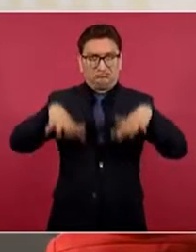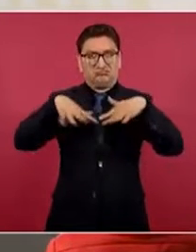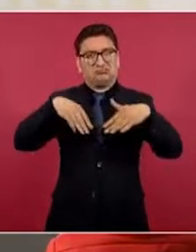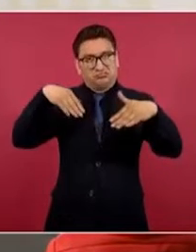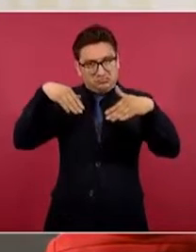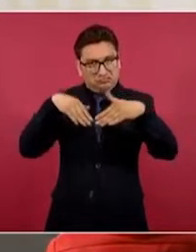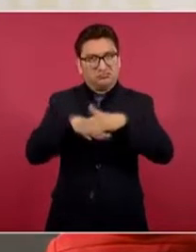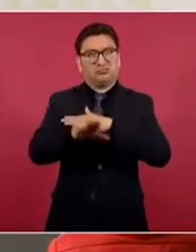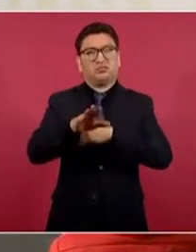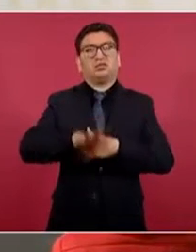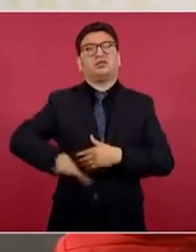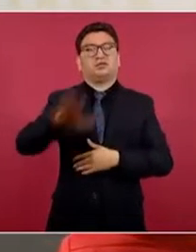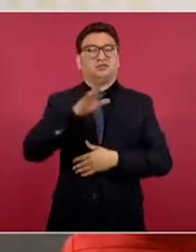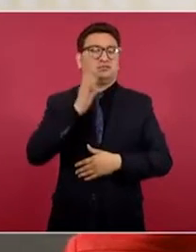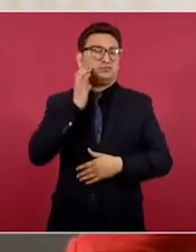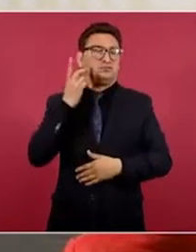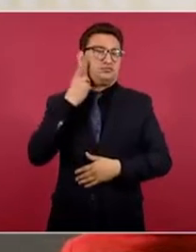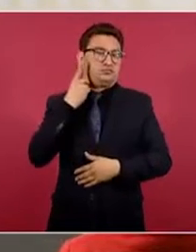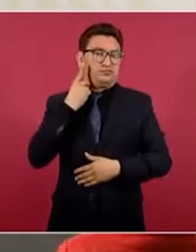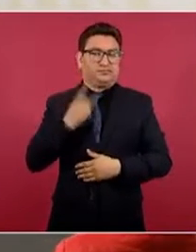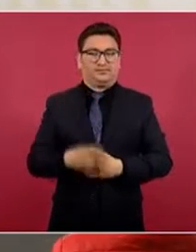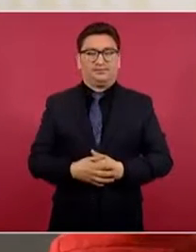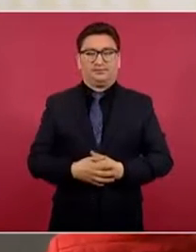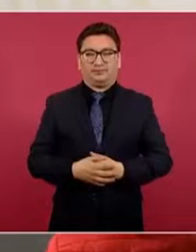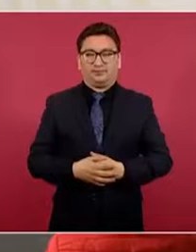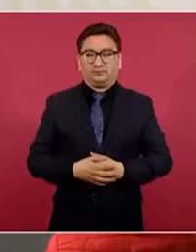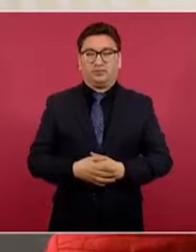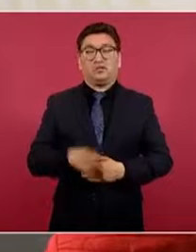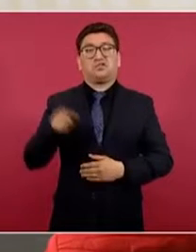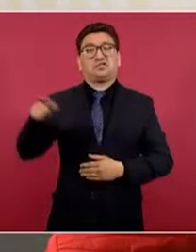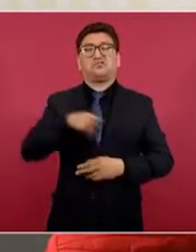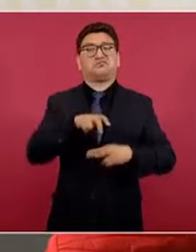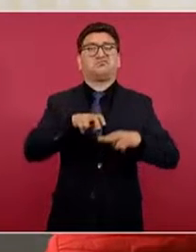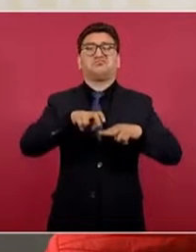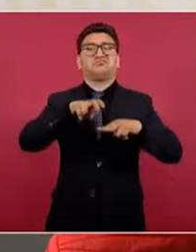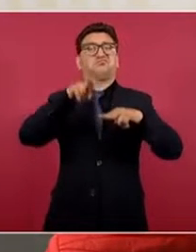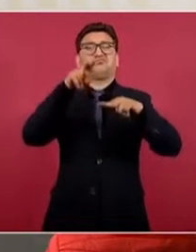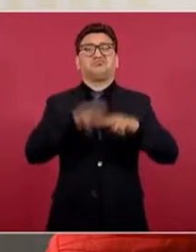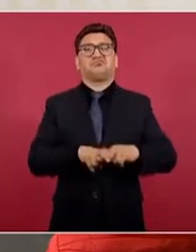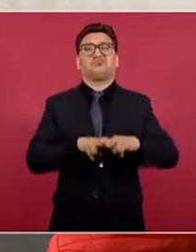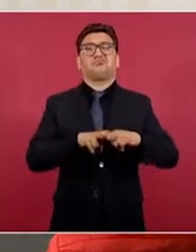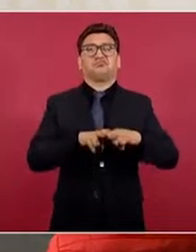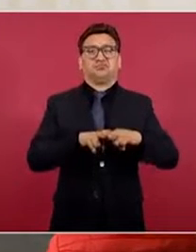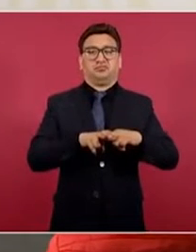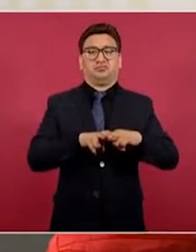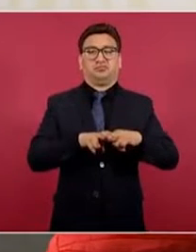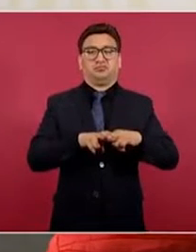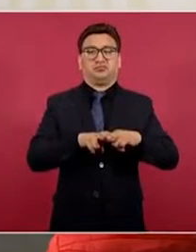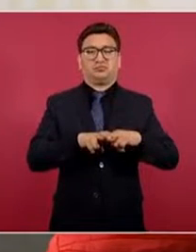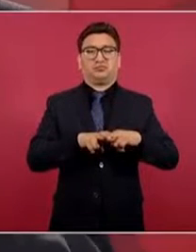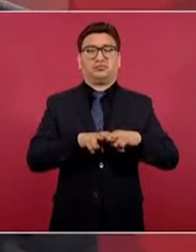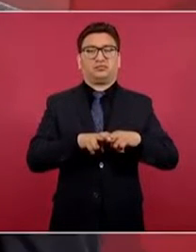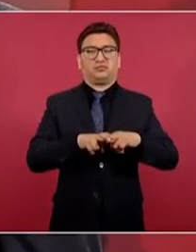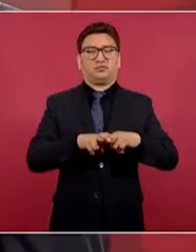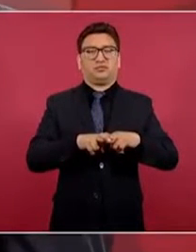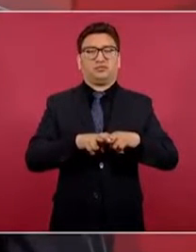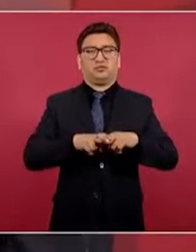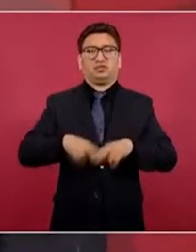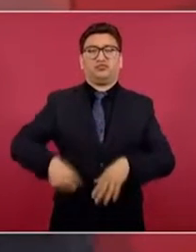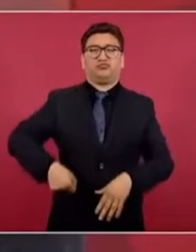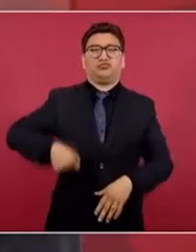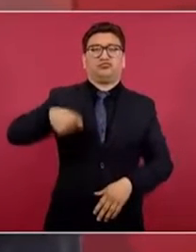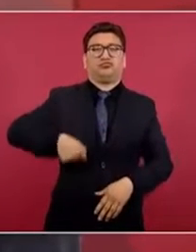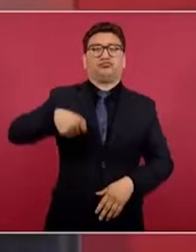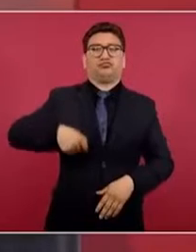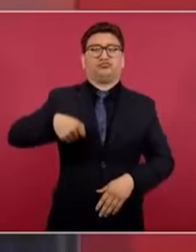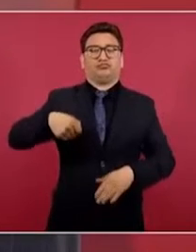de los diputados y se sentó en una curul con un portafolio.